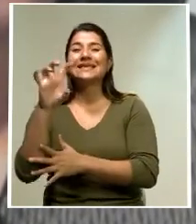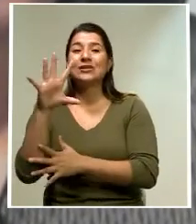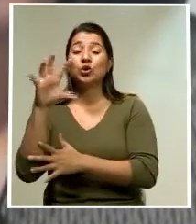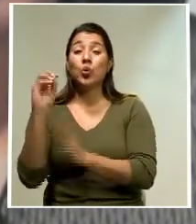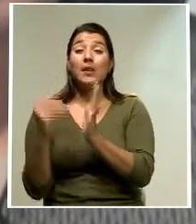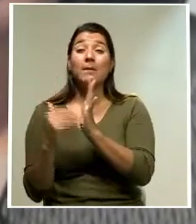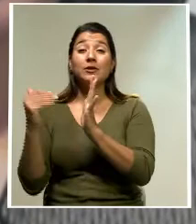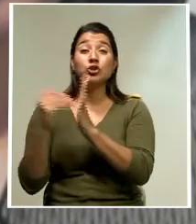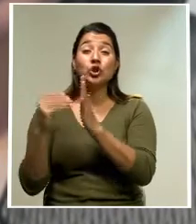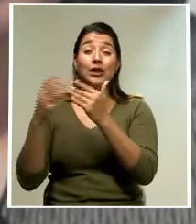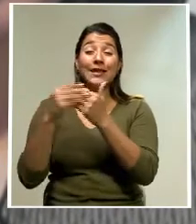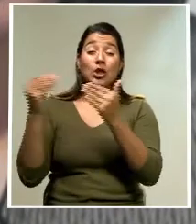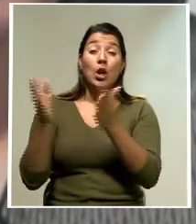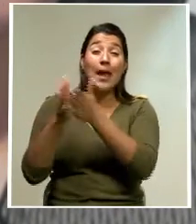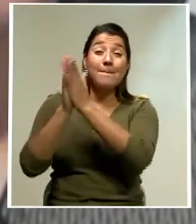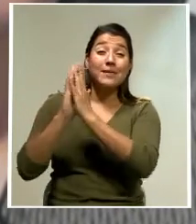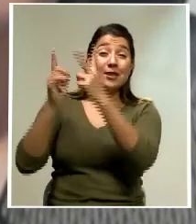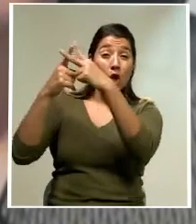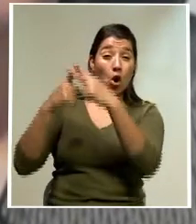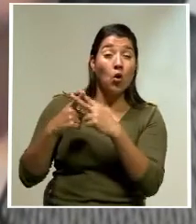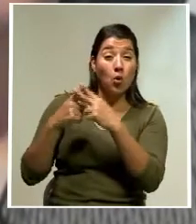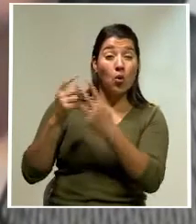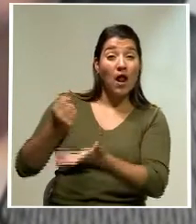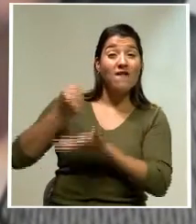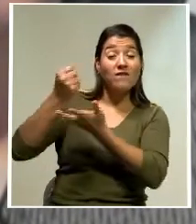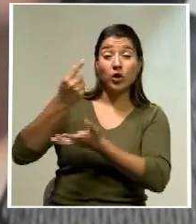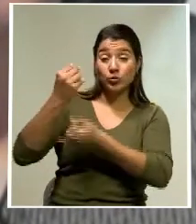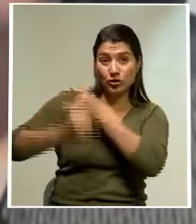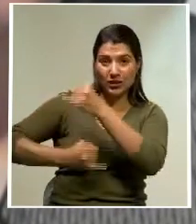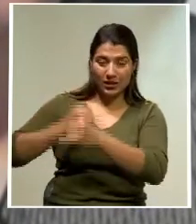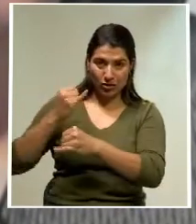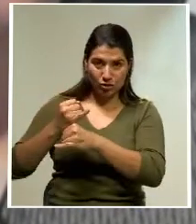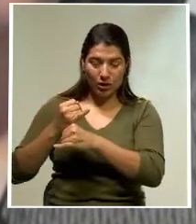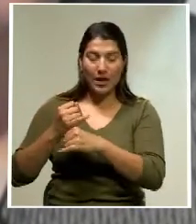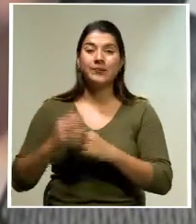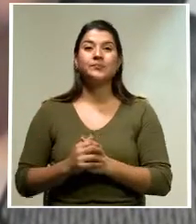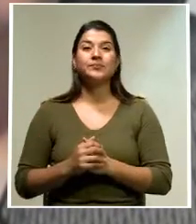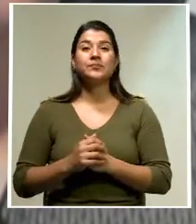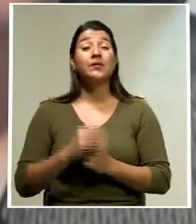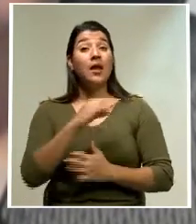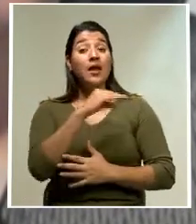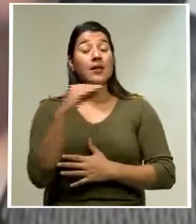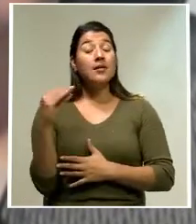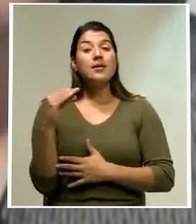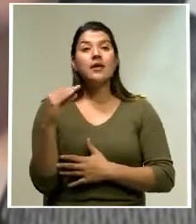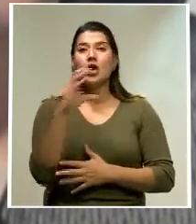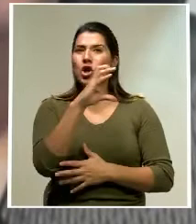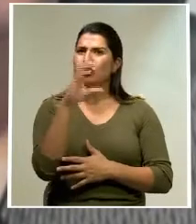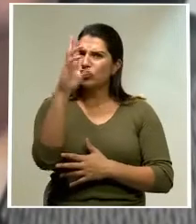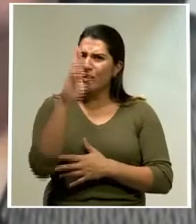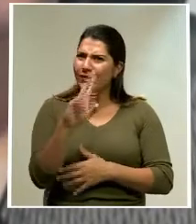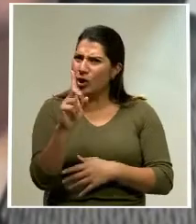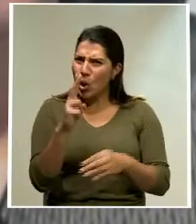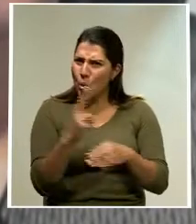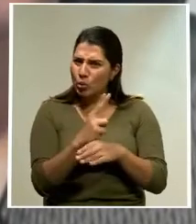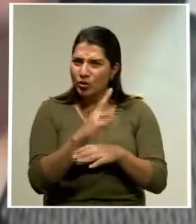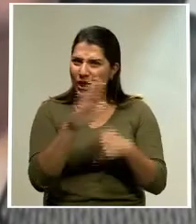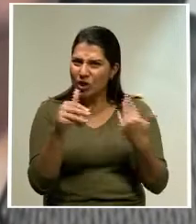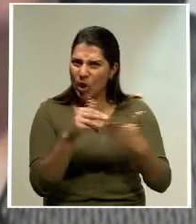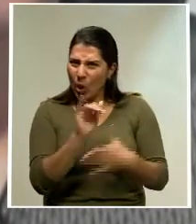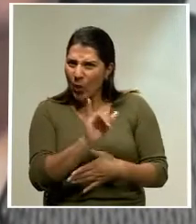le está pidiendo ahora al Fondo Monetario Internacional. Y en buena medida no estamos utilizando todo ese dinero.